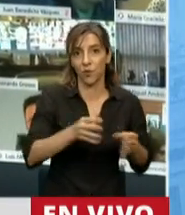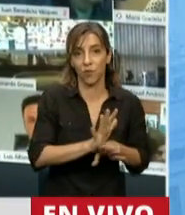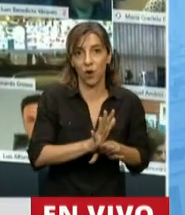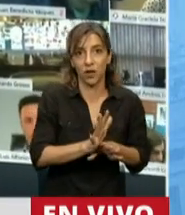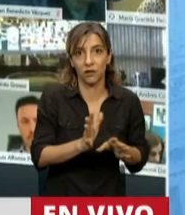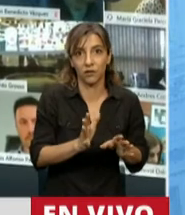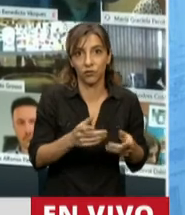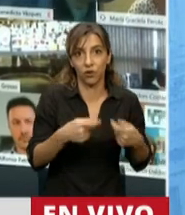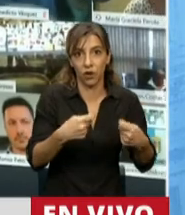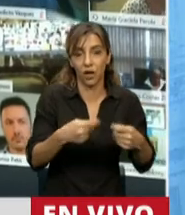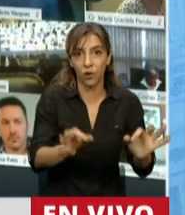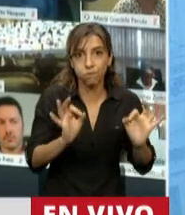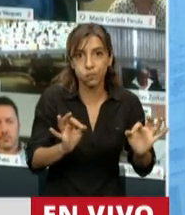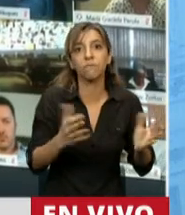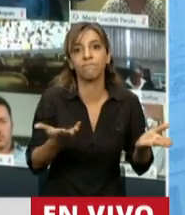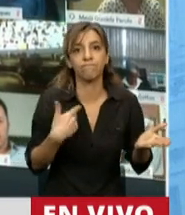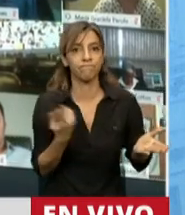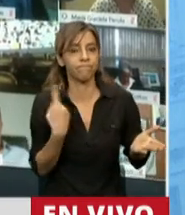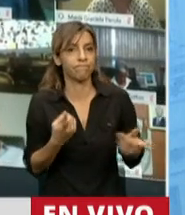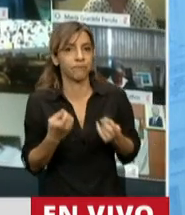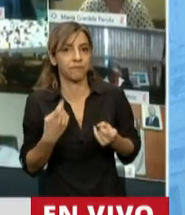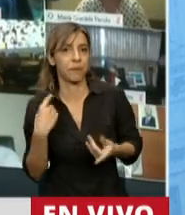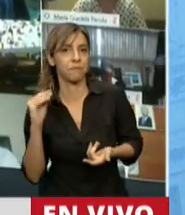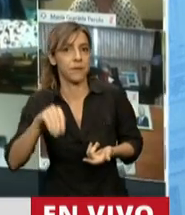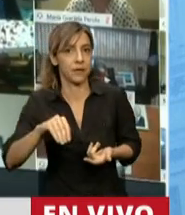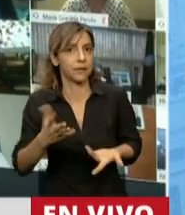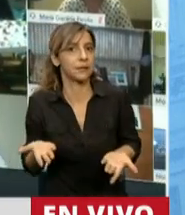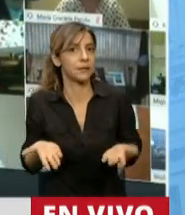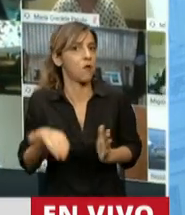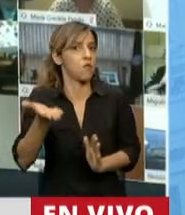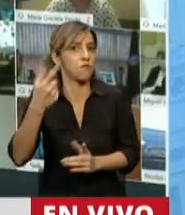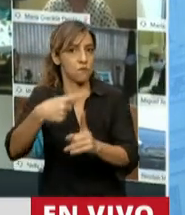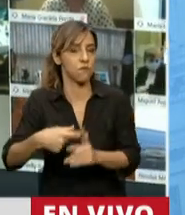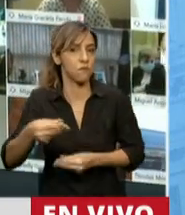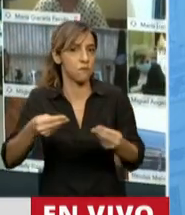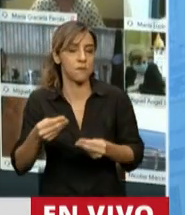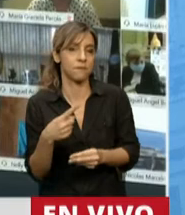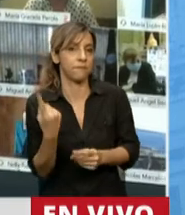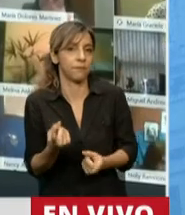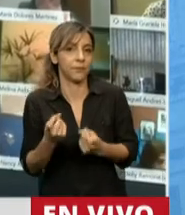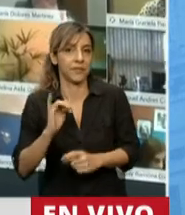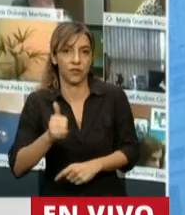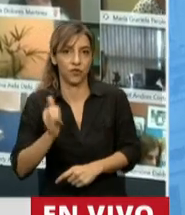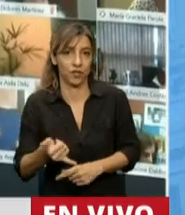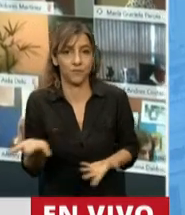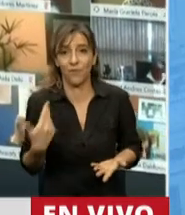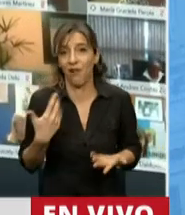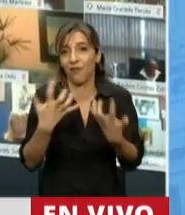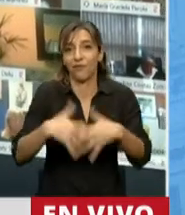una necesidad y una obligación el dar vista a este Congreso de estas ampliaciones que ya están ocurriendo. ¿No es cierto?